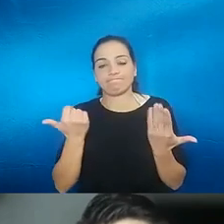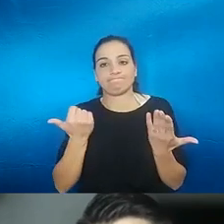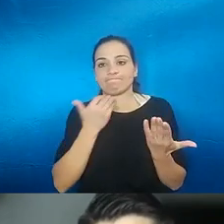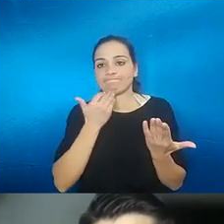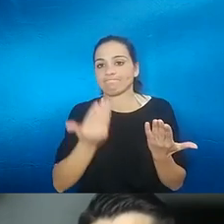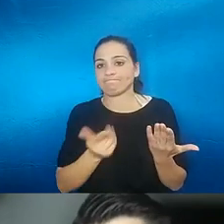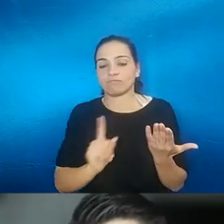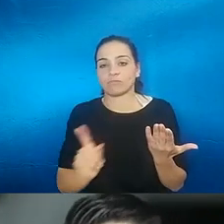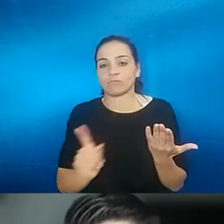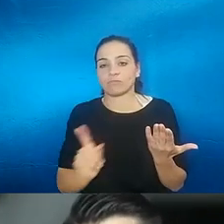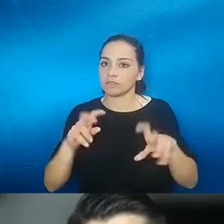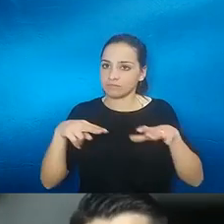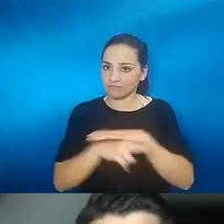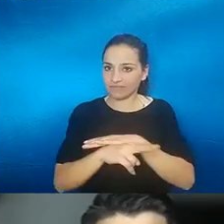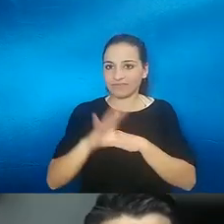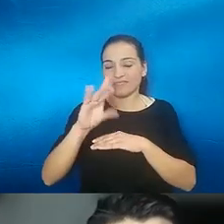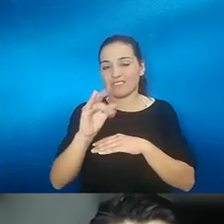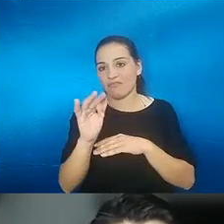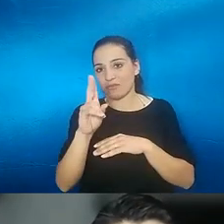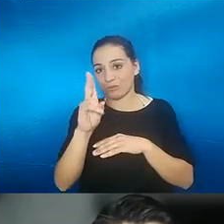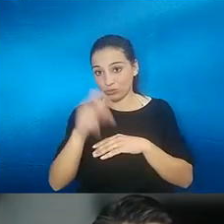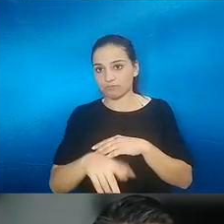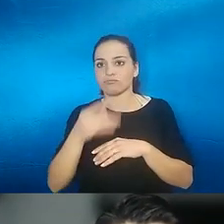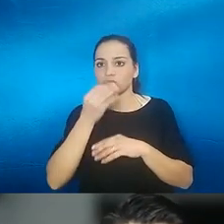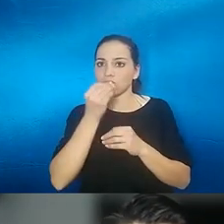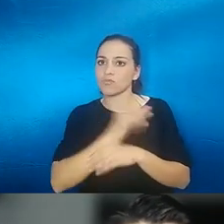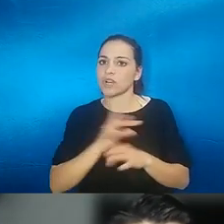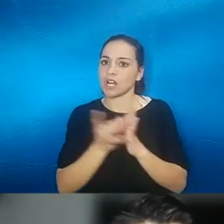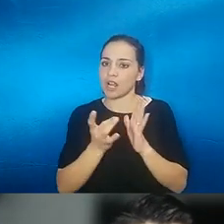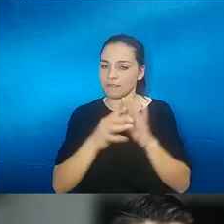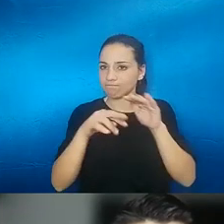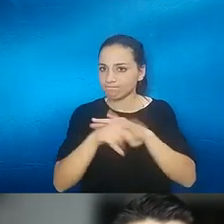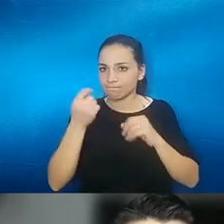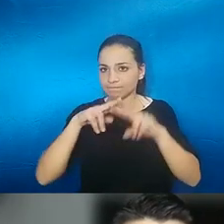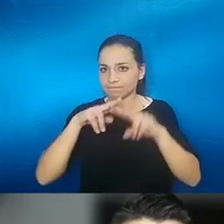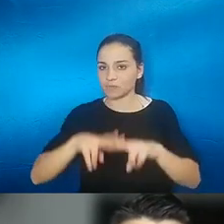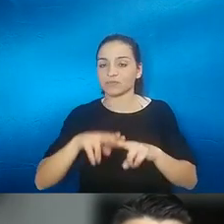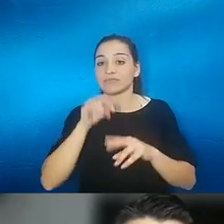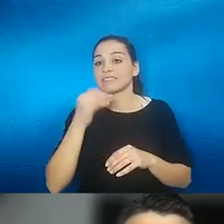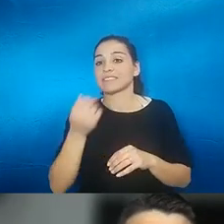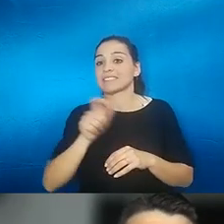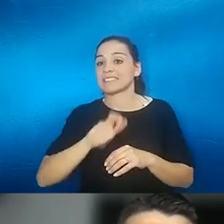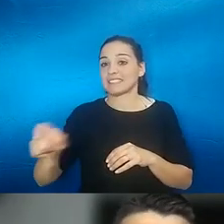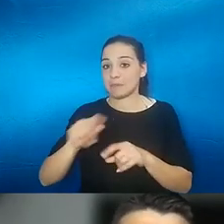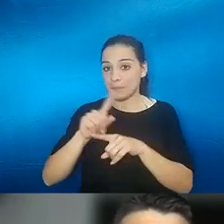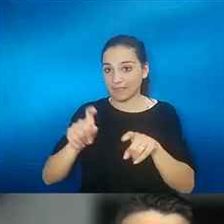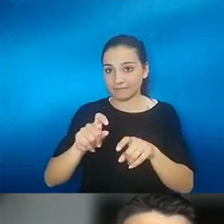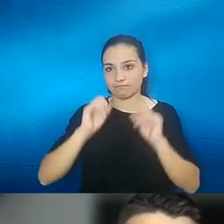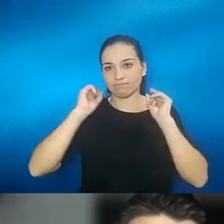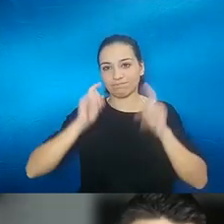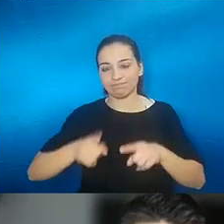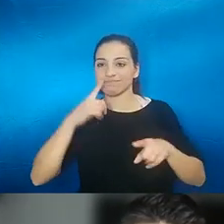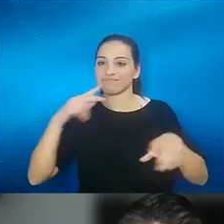la resonancia magnética de difusión es una muy buena herramienta un consejo solamente para quienes están preguntando esto no vayáis a hacer nunca una